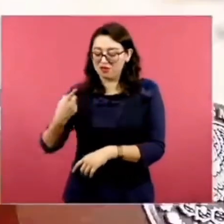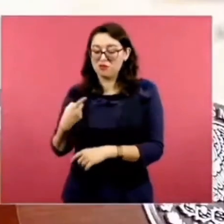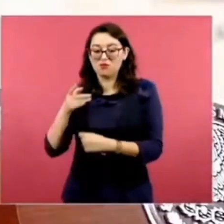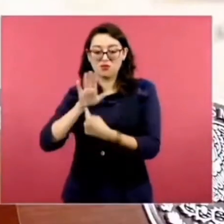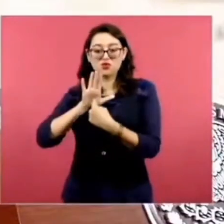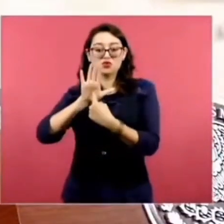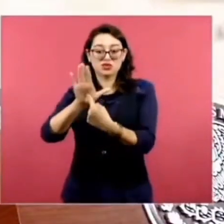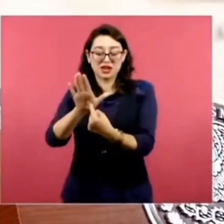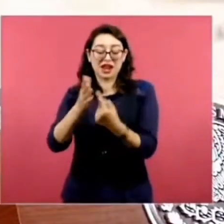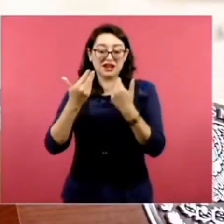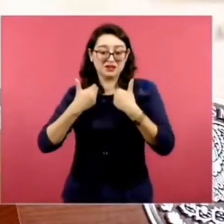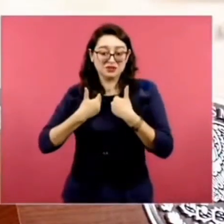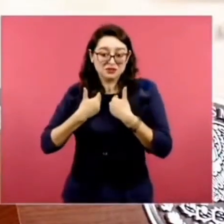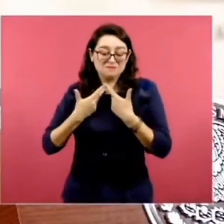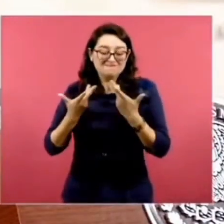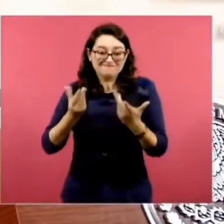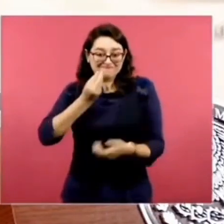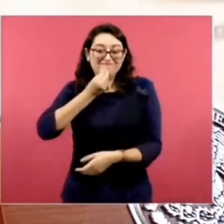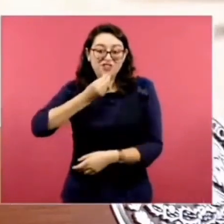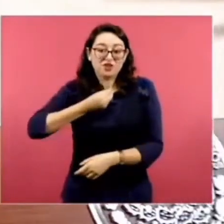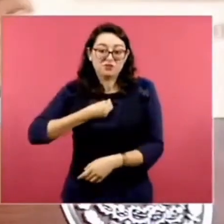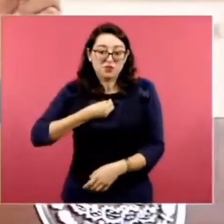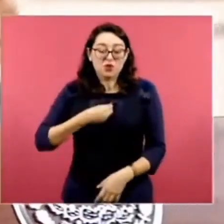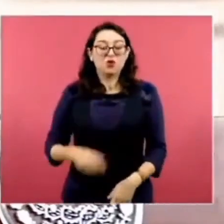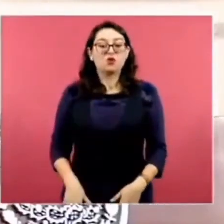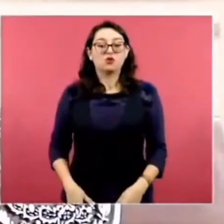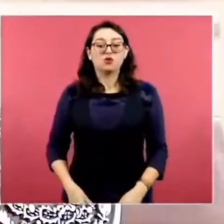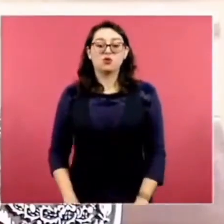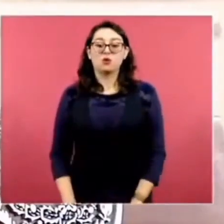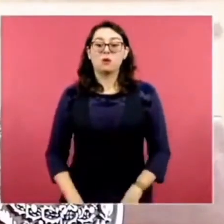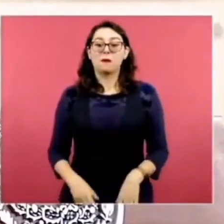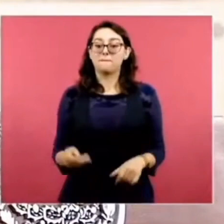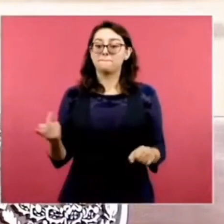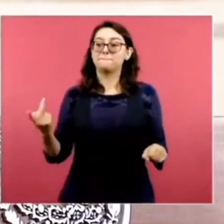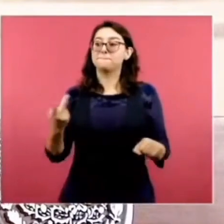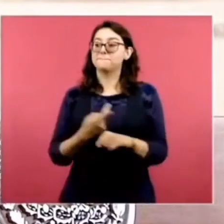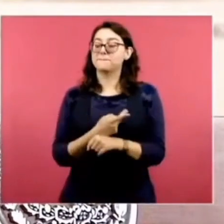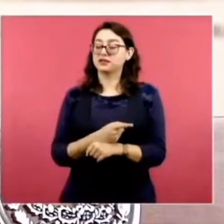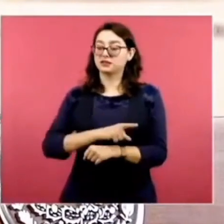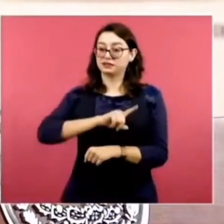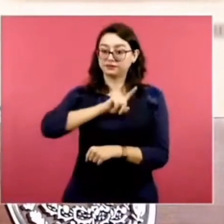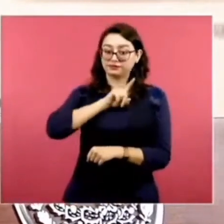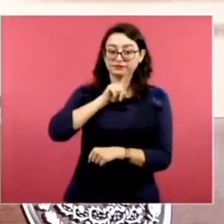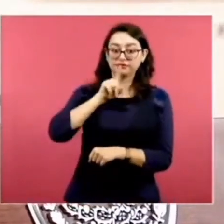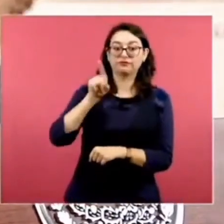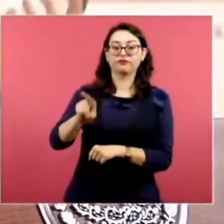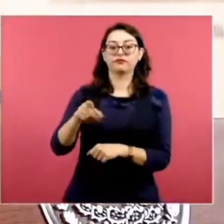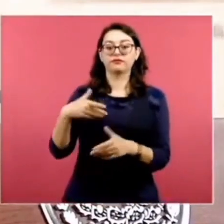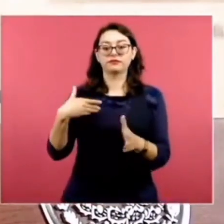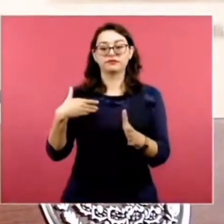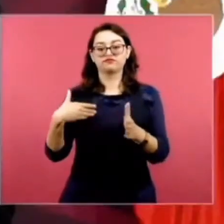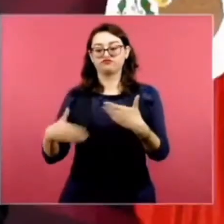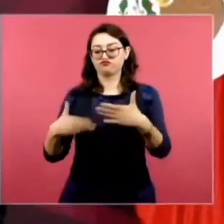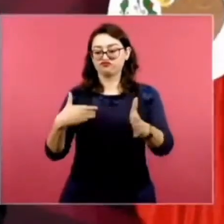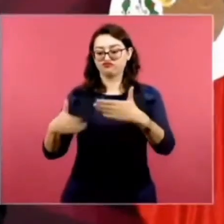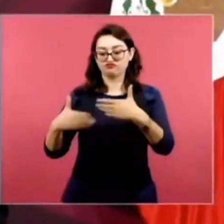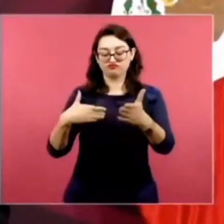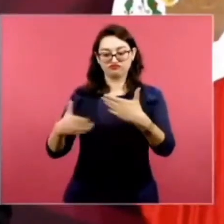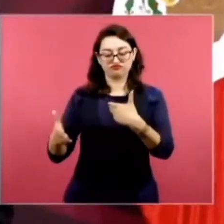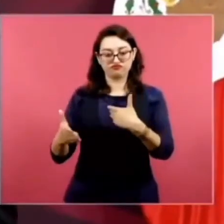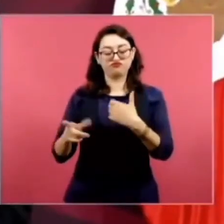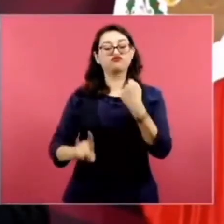Hay una situación especial en el canal de Panamá. No se ha difundido mucho.